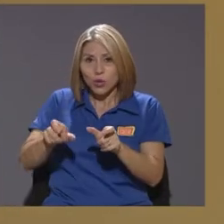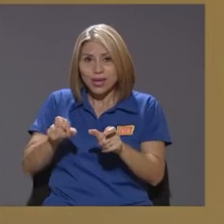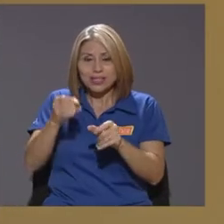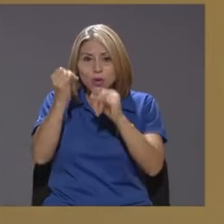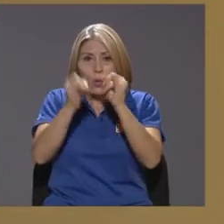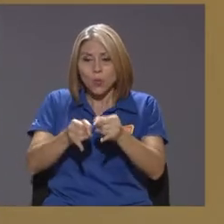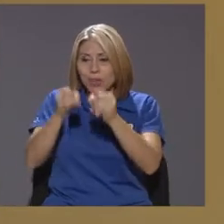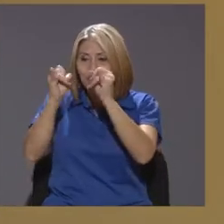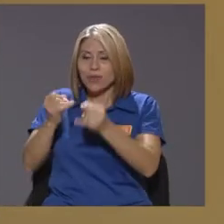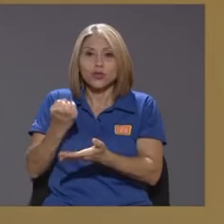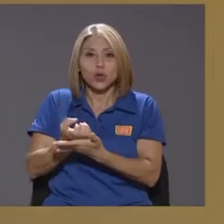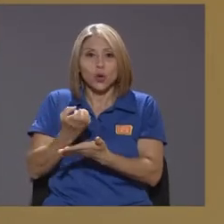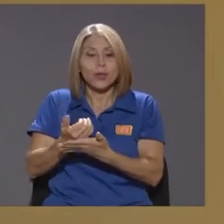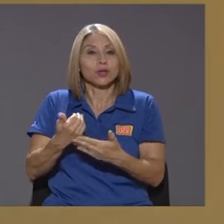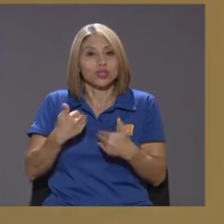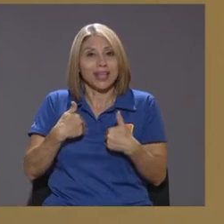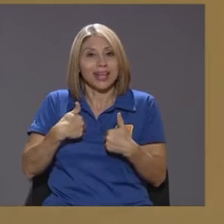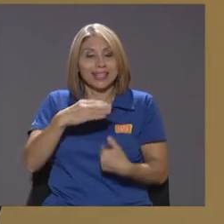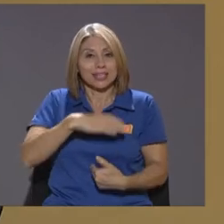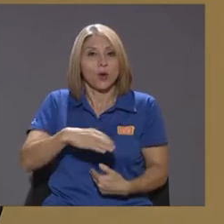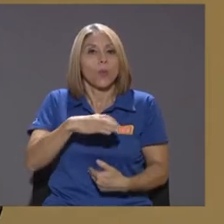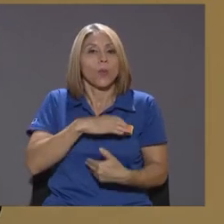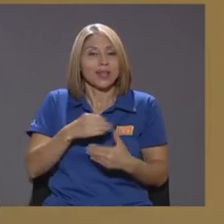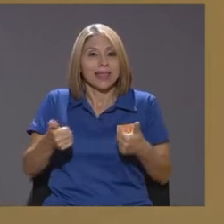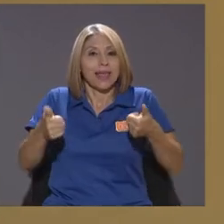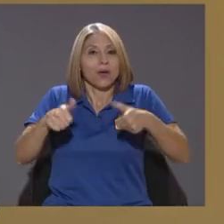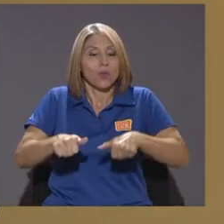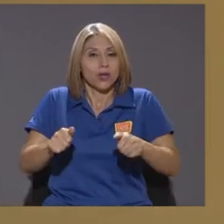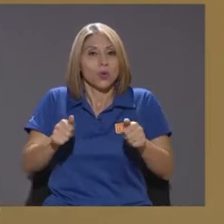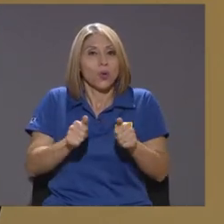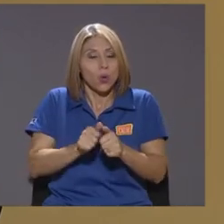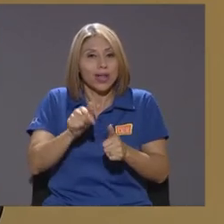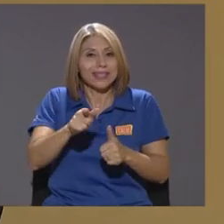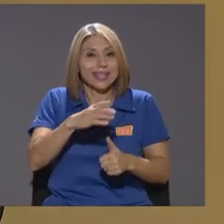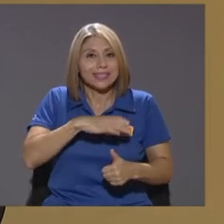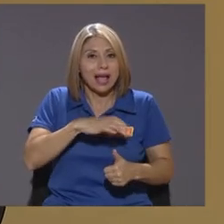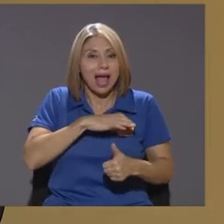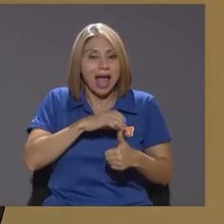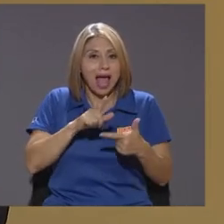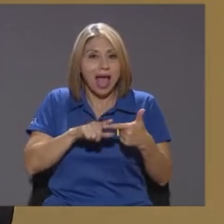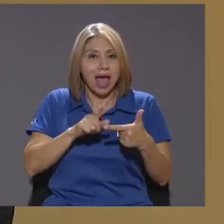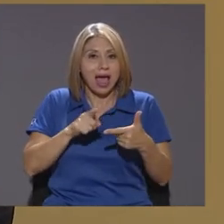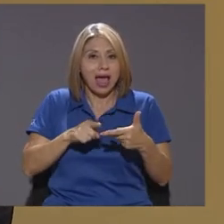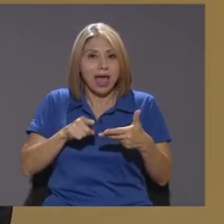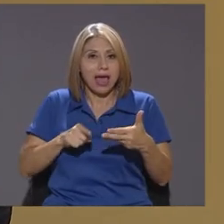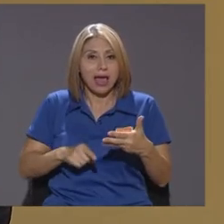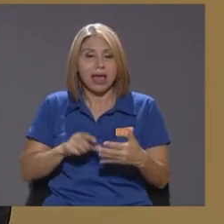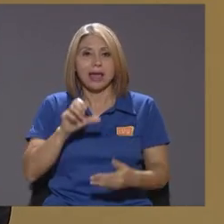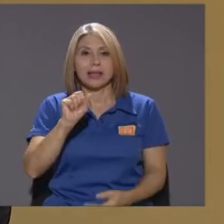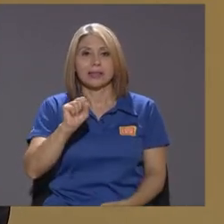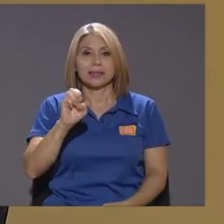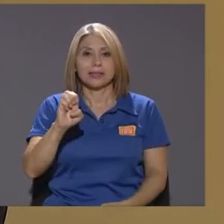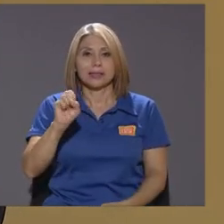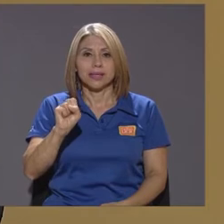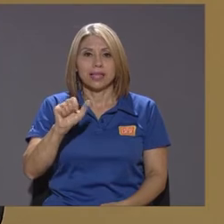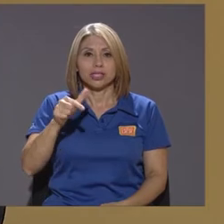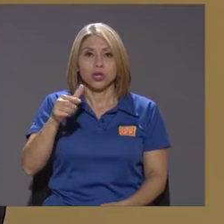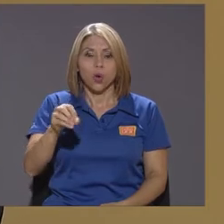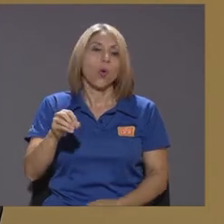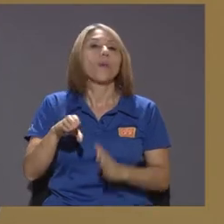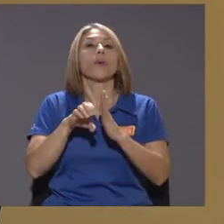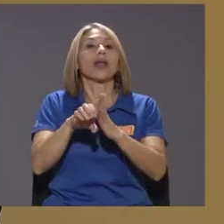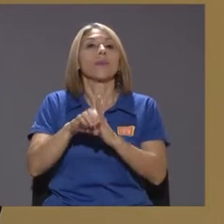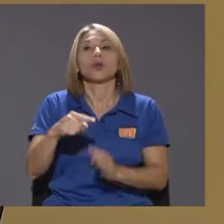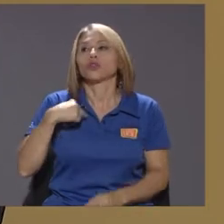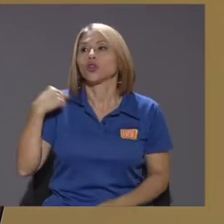y que se comportan de acuerdo a esa cantidad de sesgos un sesgo por ejemplo es que yo siempre voy a preferir